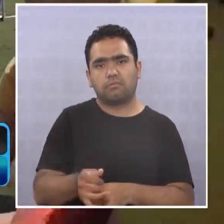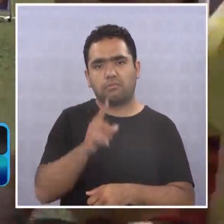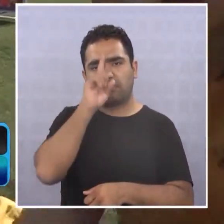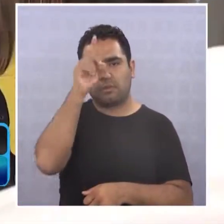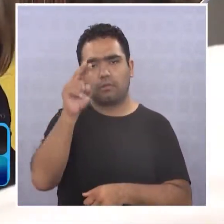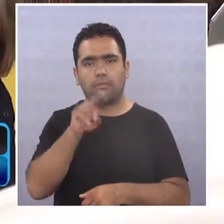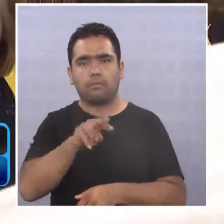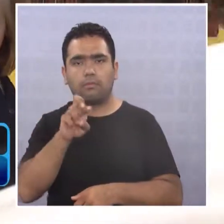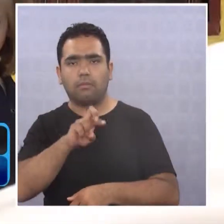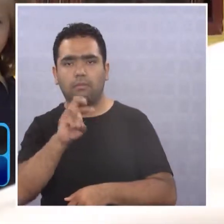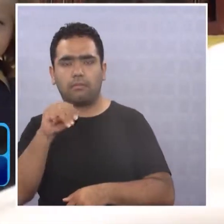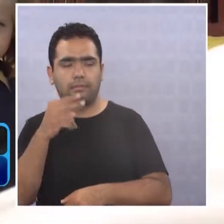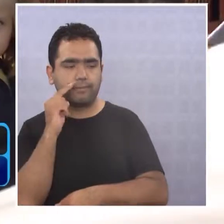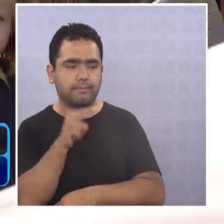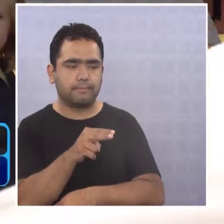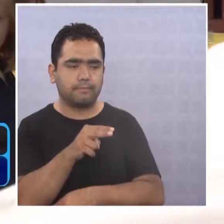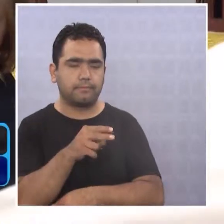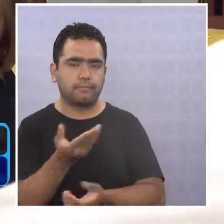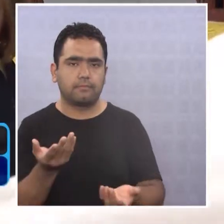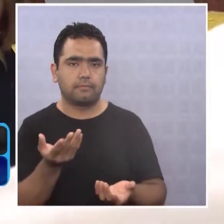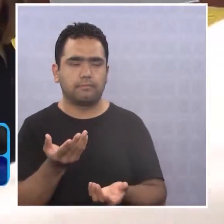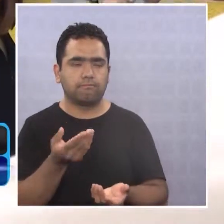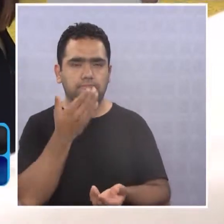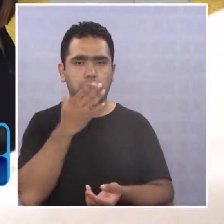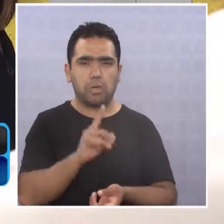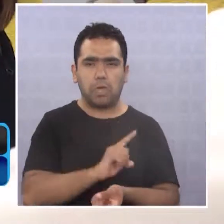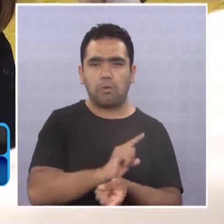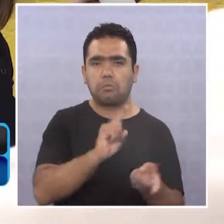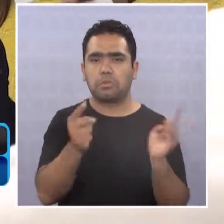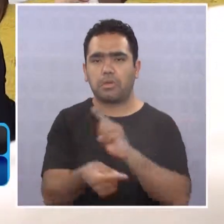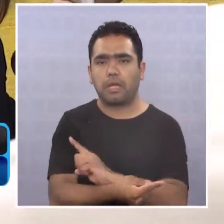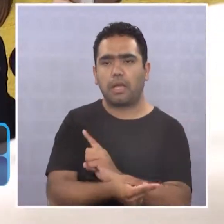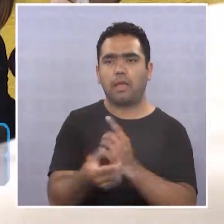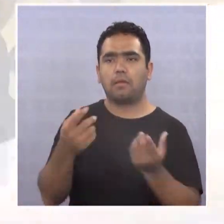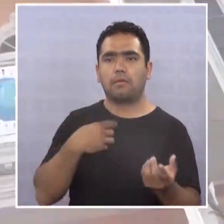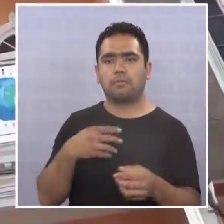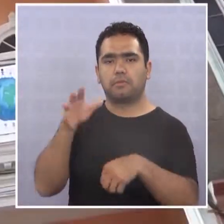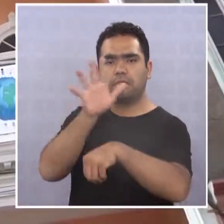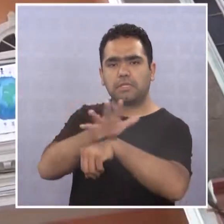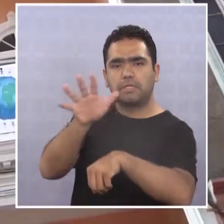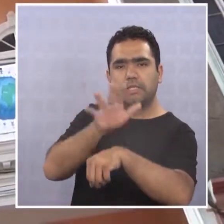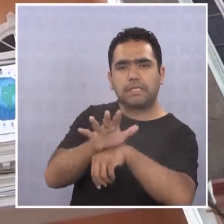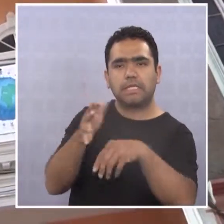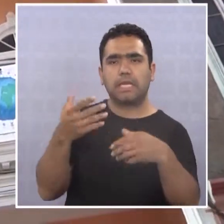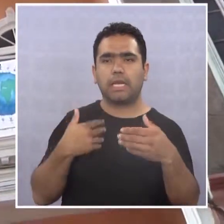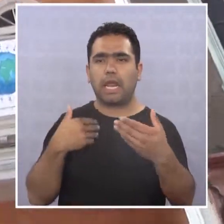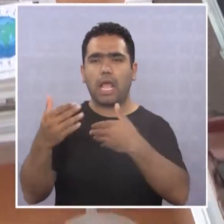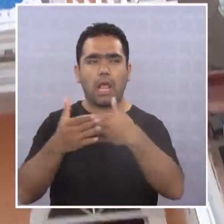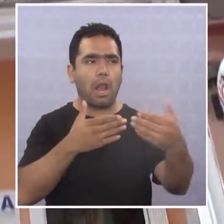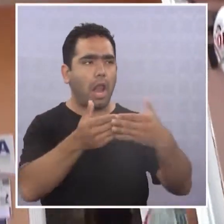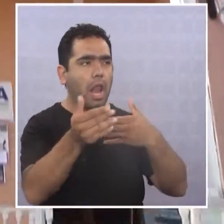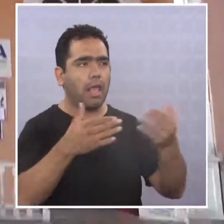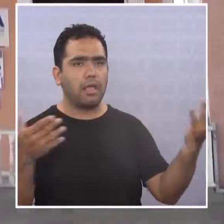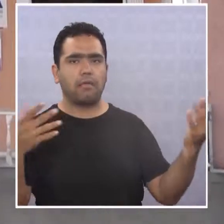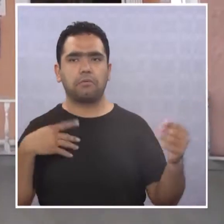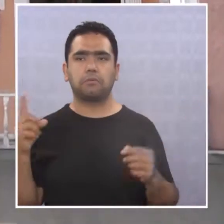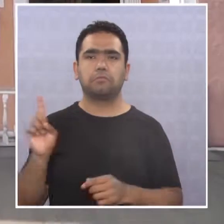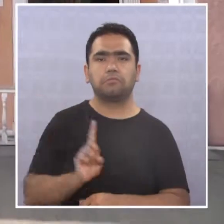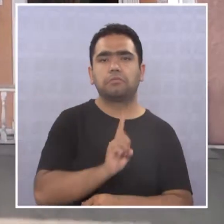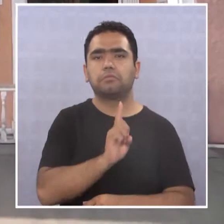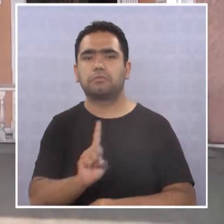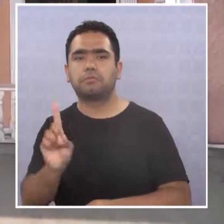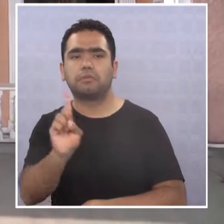pero no imposible. A las clásicas opciones del cine o los espacios al aire libre, en Iquique existen opciones diferentes que pueden